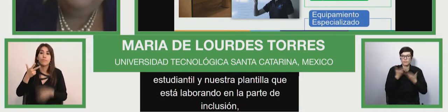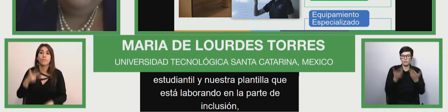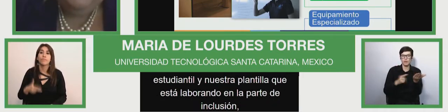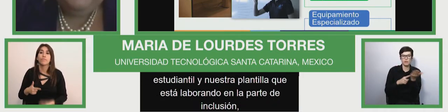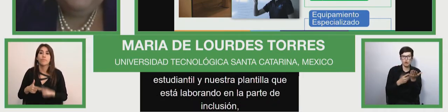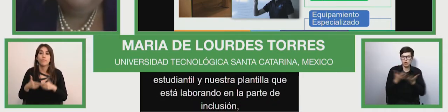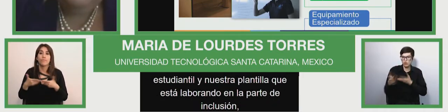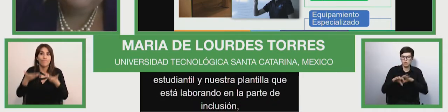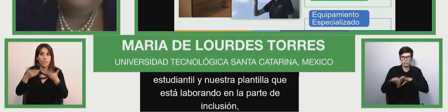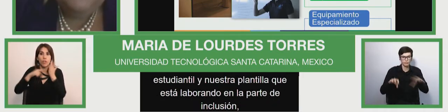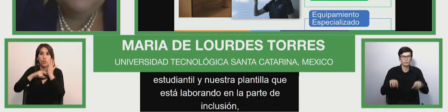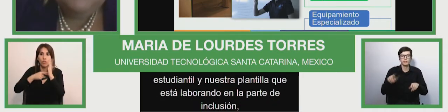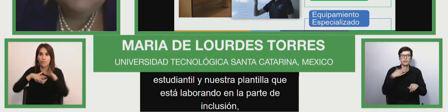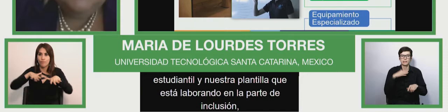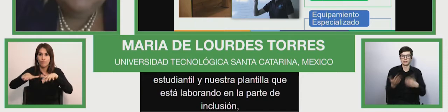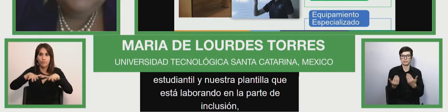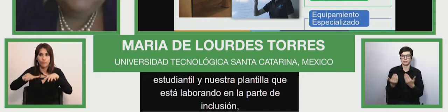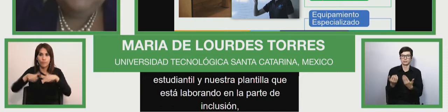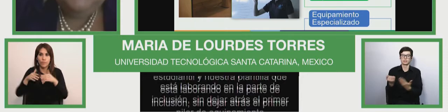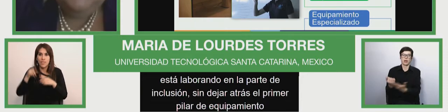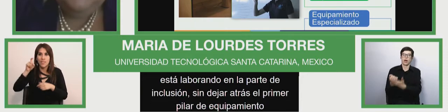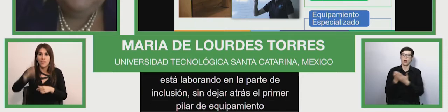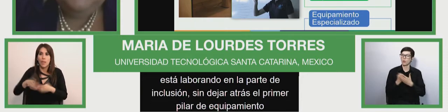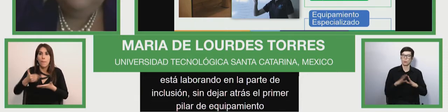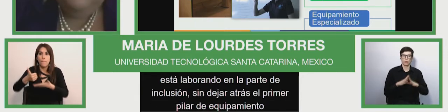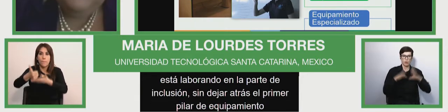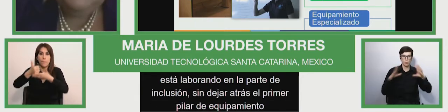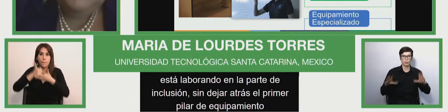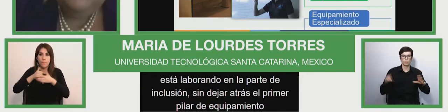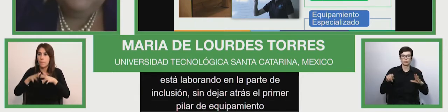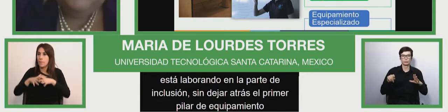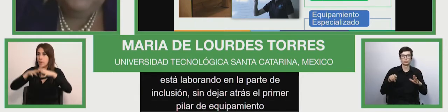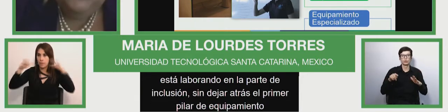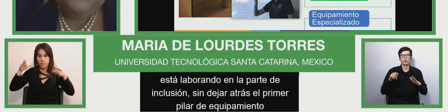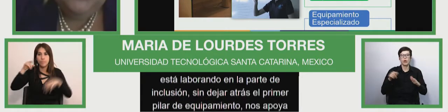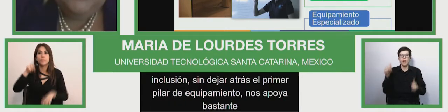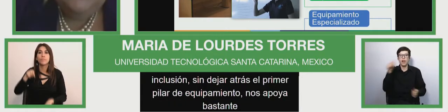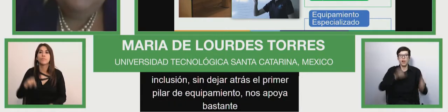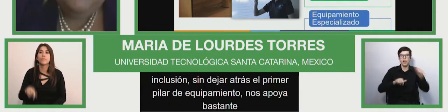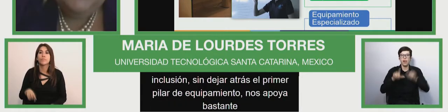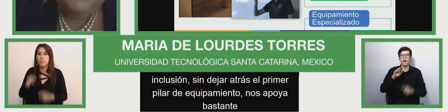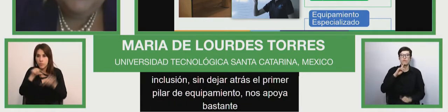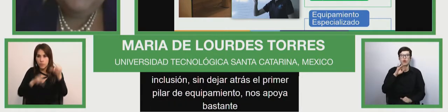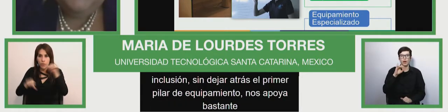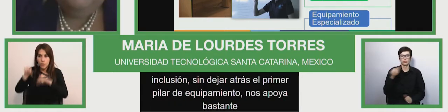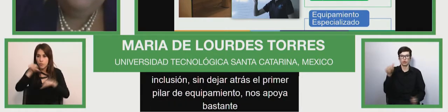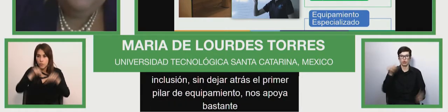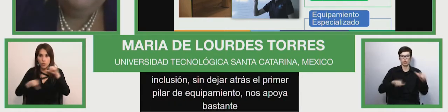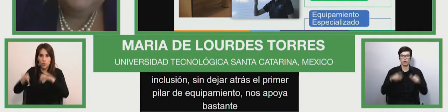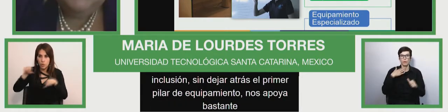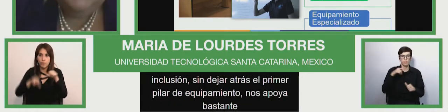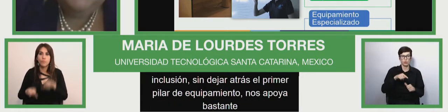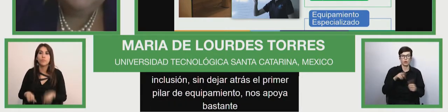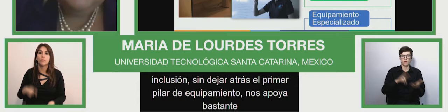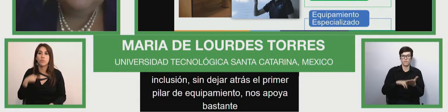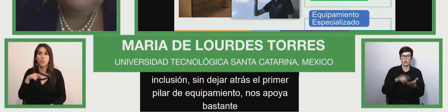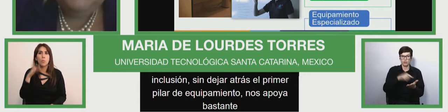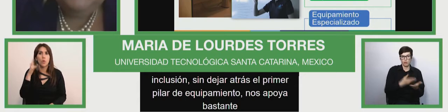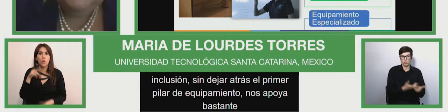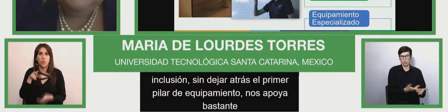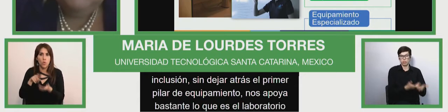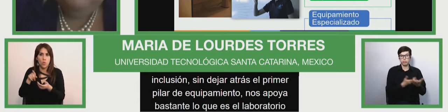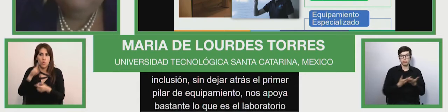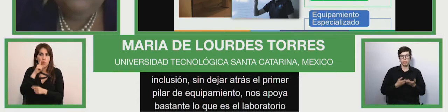parte nos apoya bastante lo que es el laboratorio día porque podemos tener estas